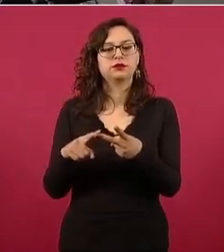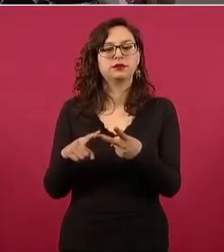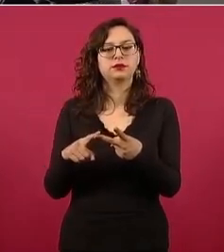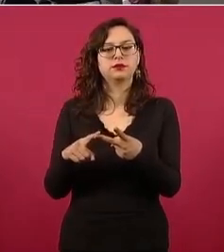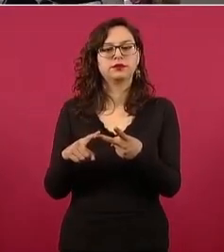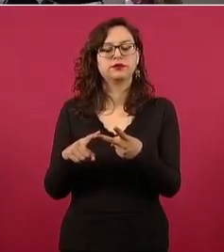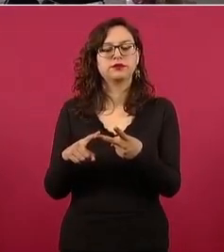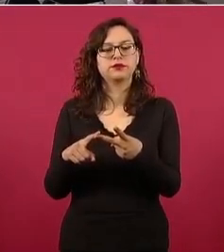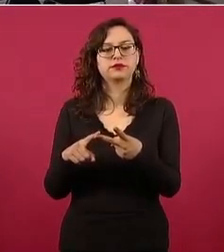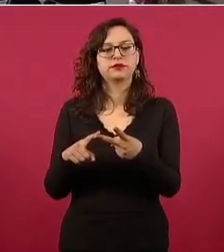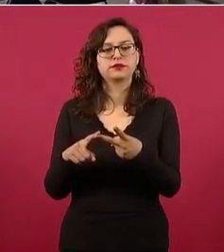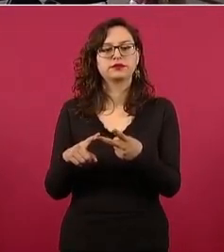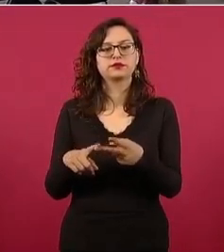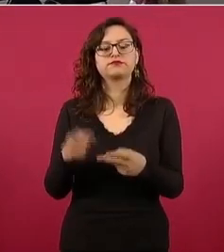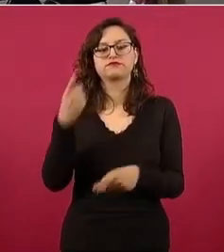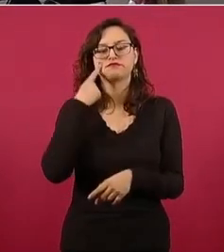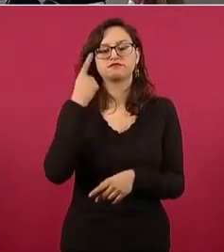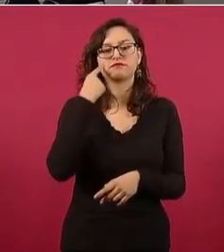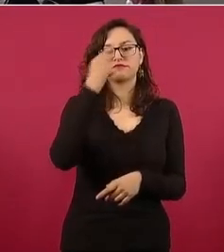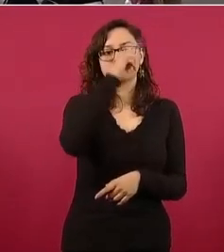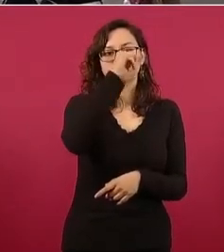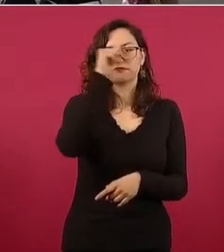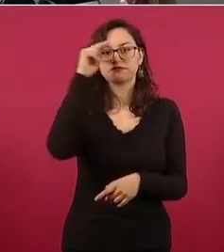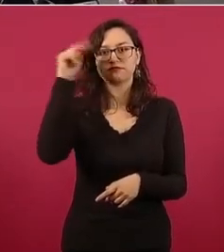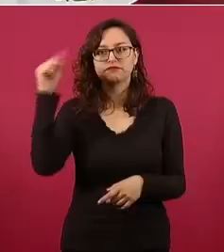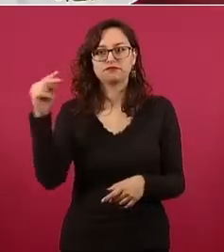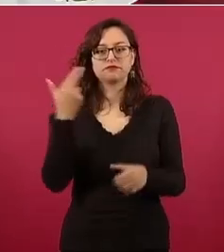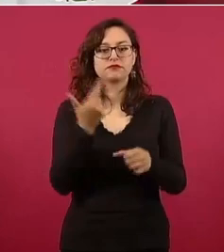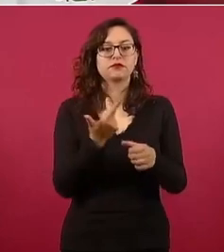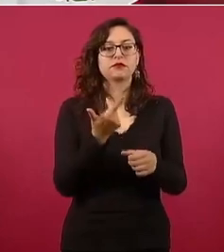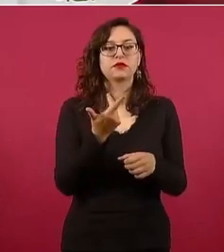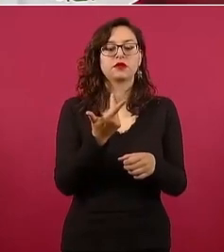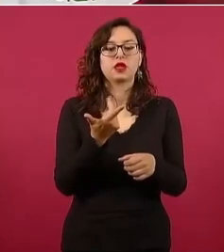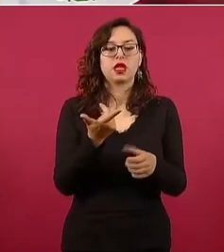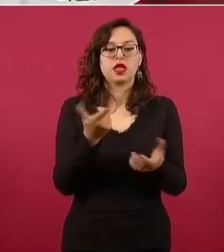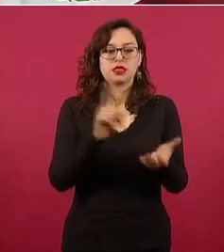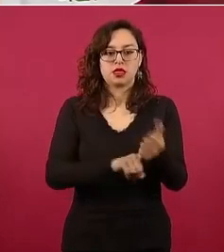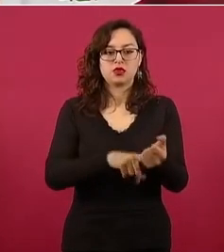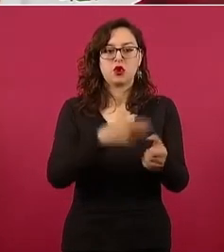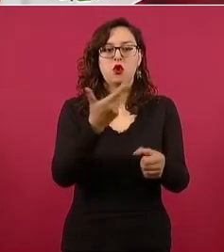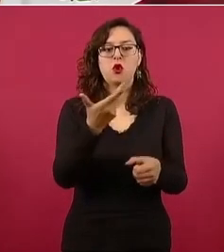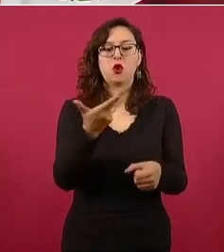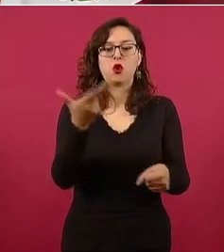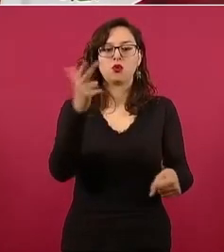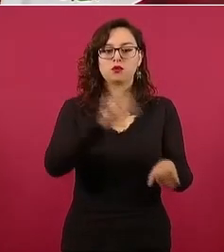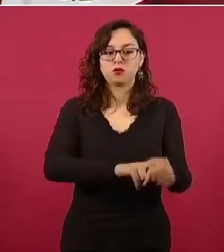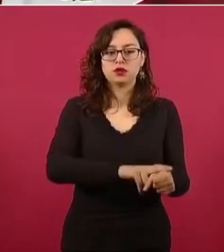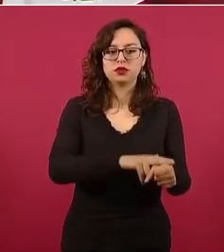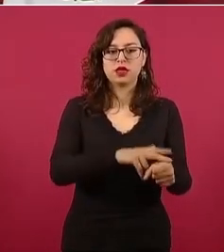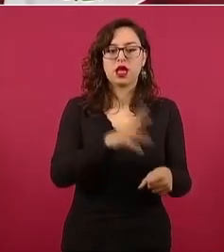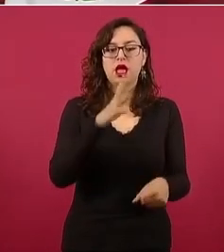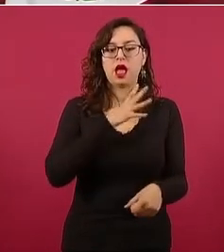Hospitales 12, esto quiere decir que están equipados,